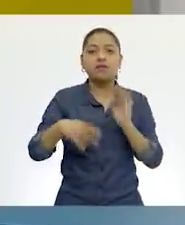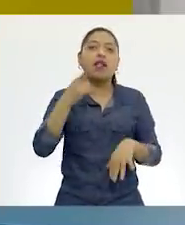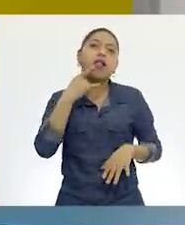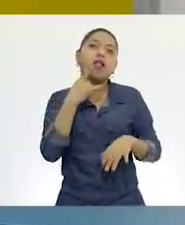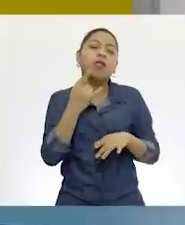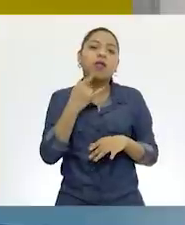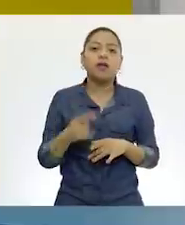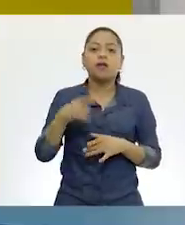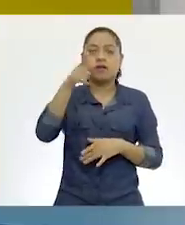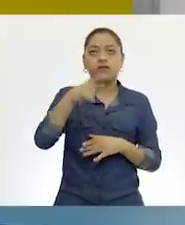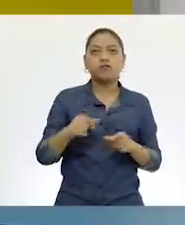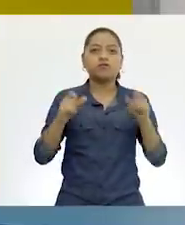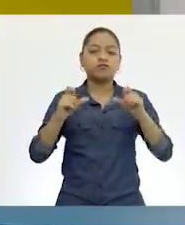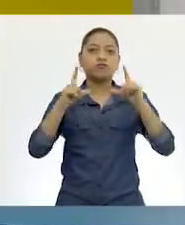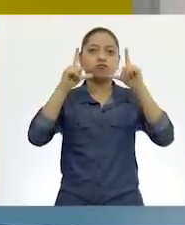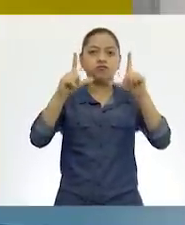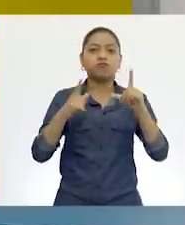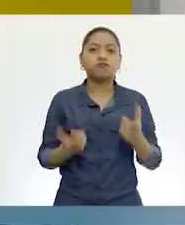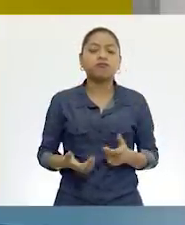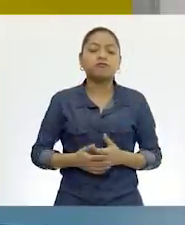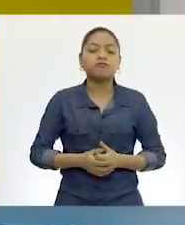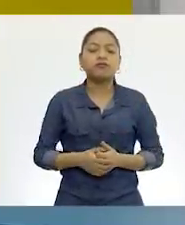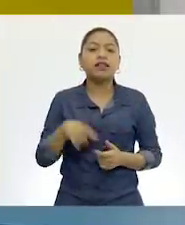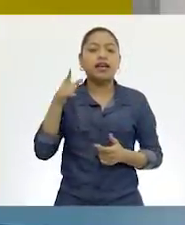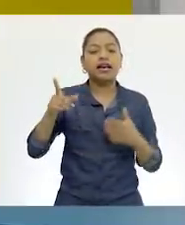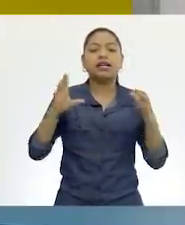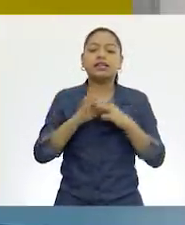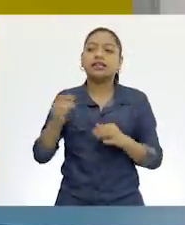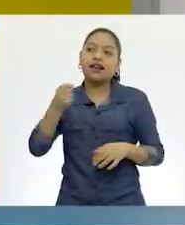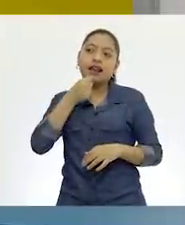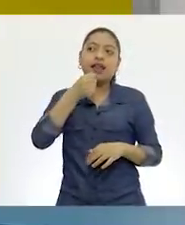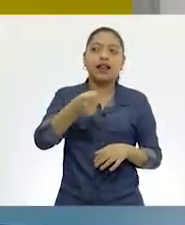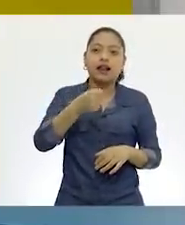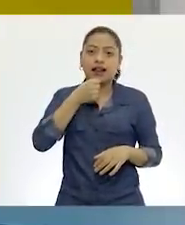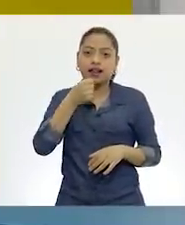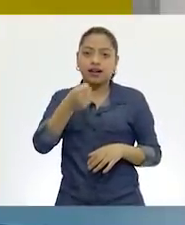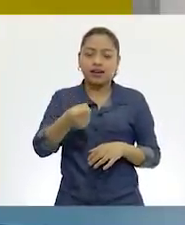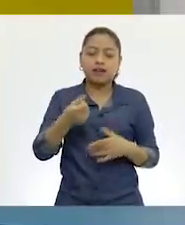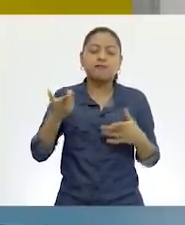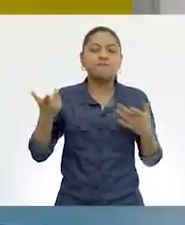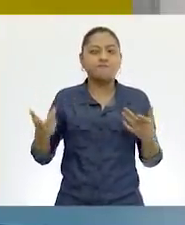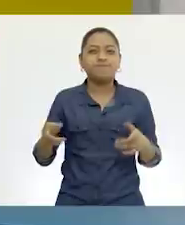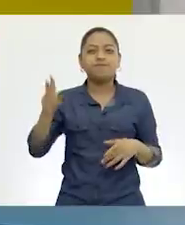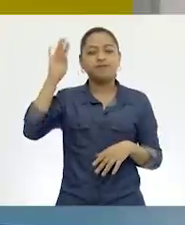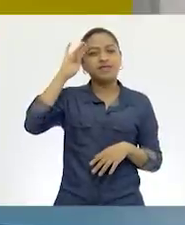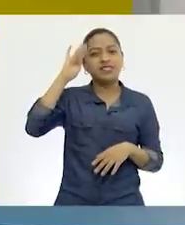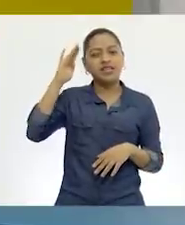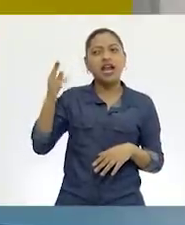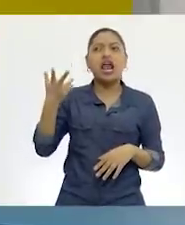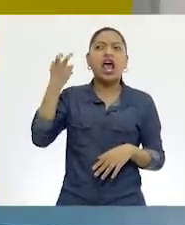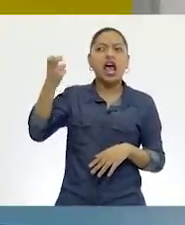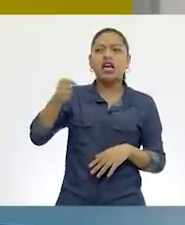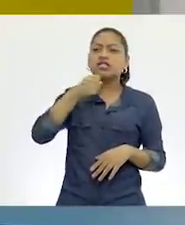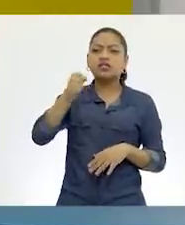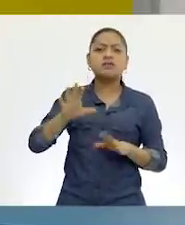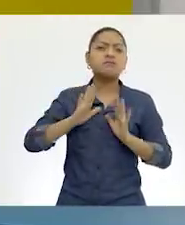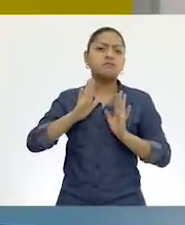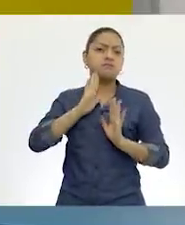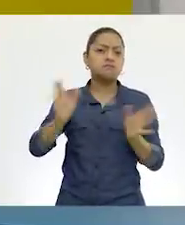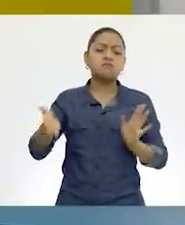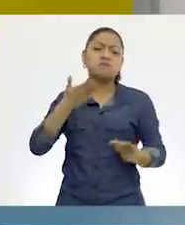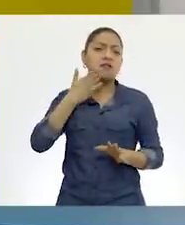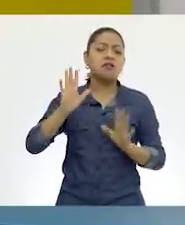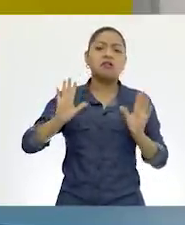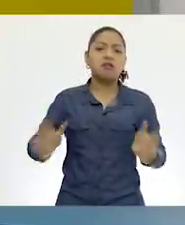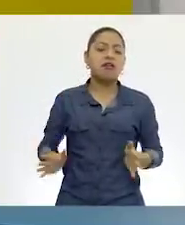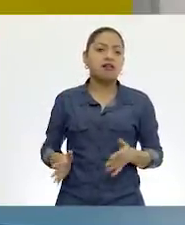entrevista y nos dicen, reportó o hizo esto tal reportero. Entonces, pensamos, este ya es el reportaje completo, pero